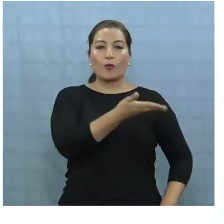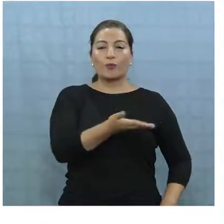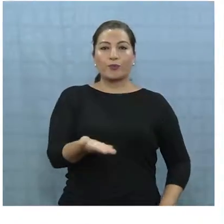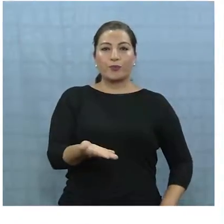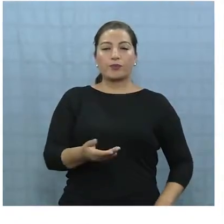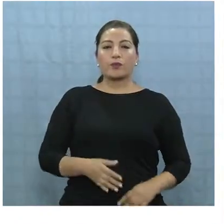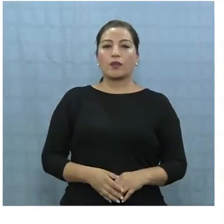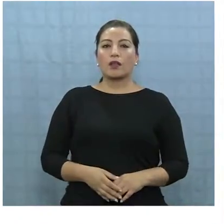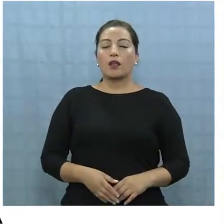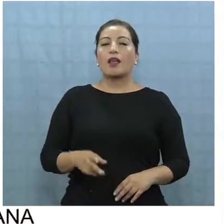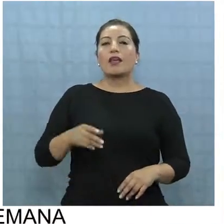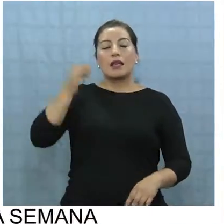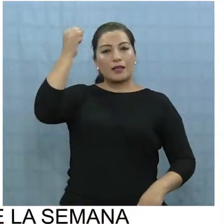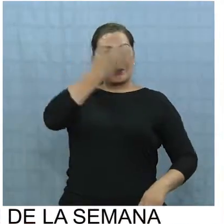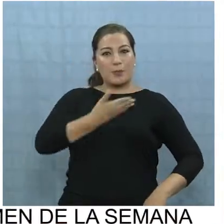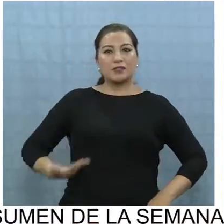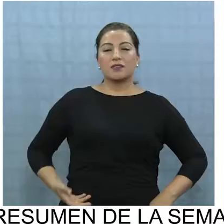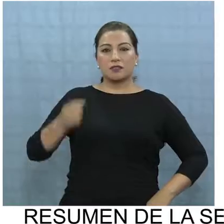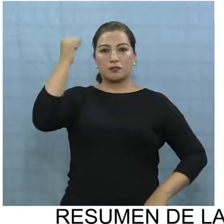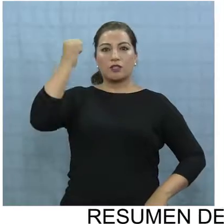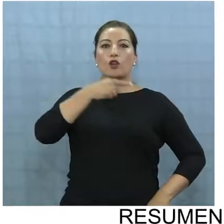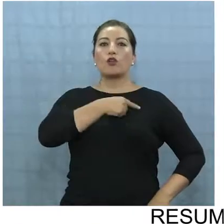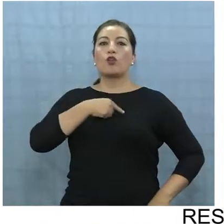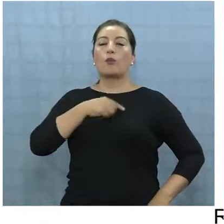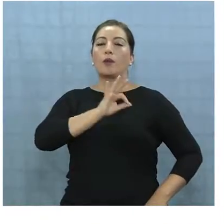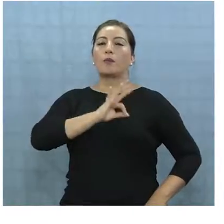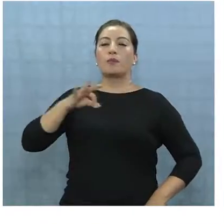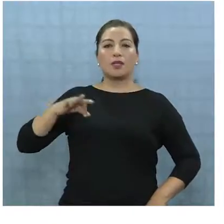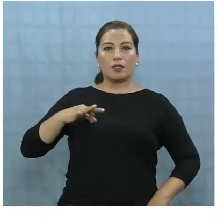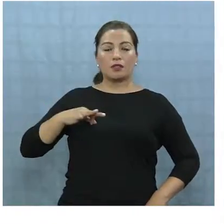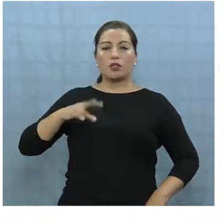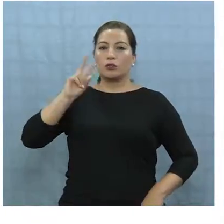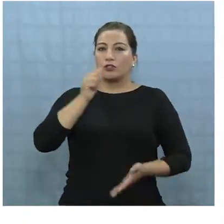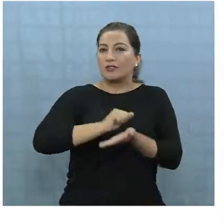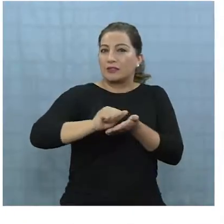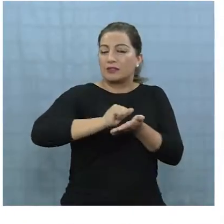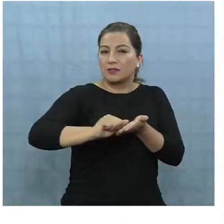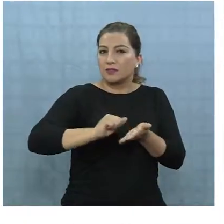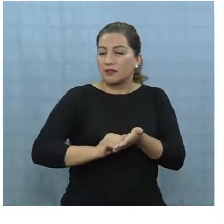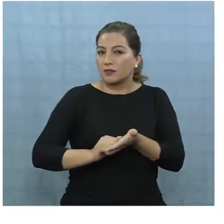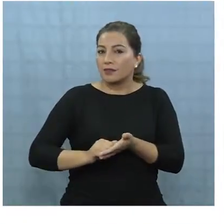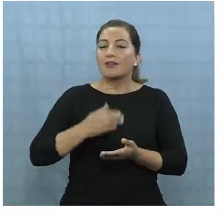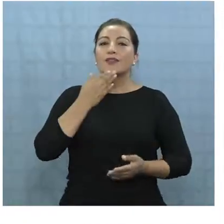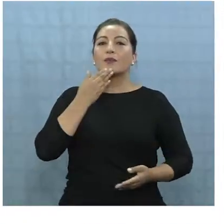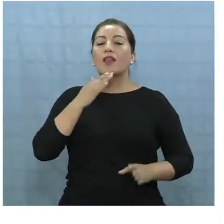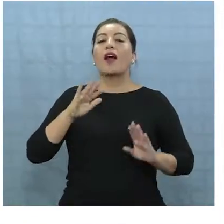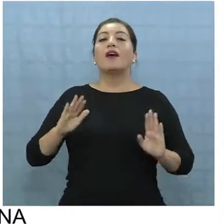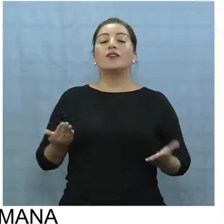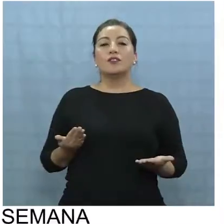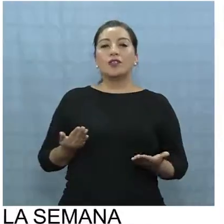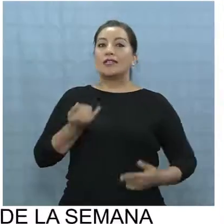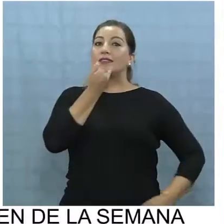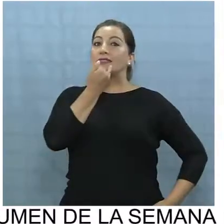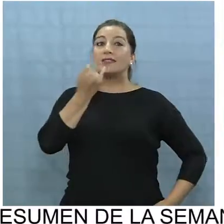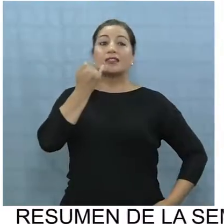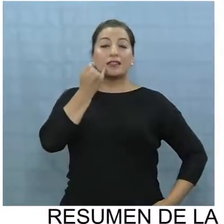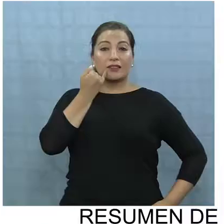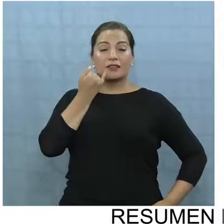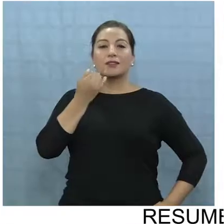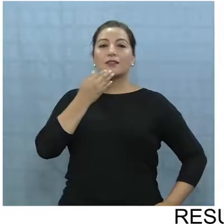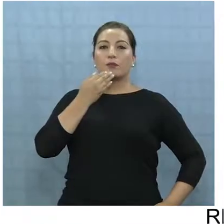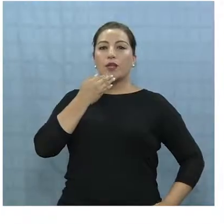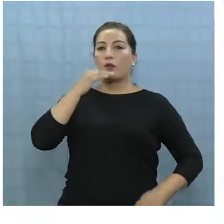Recuerde que la primera etapa era, y lo hace el presidente de la República, los nombramientos de los ministros, los subsecretarios, y ahora va a venir la etapa de los